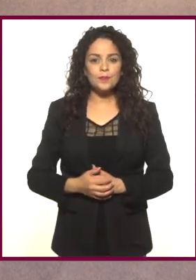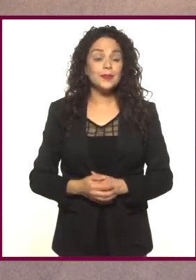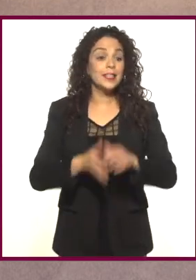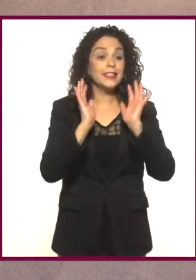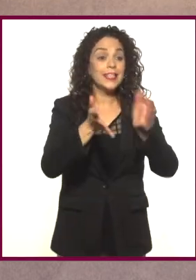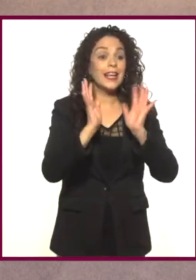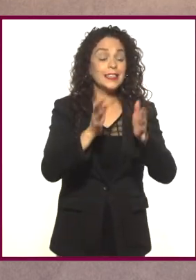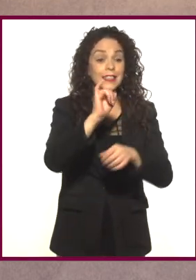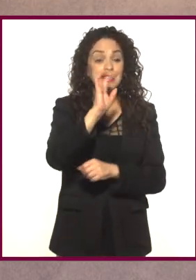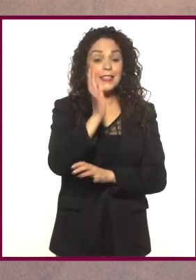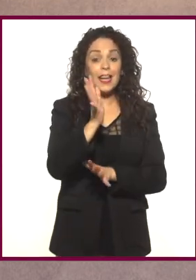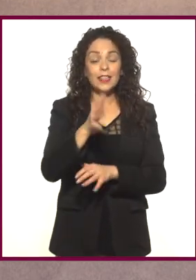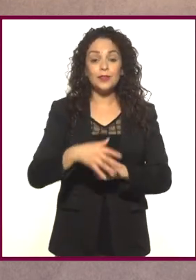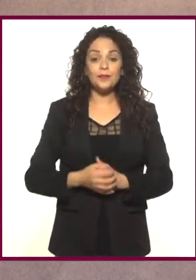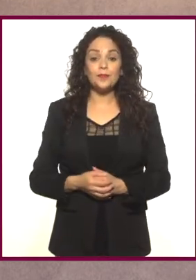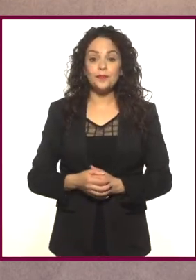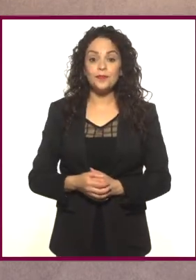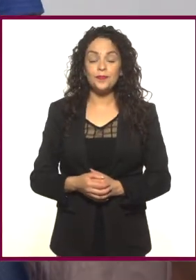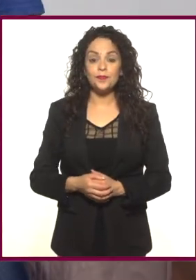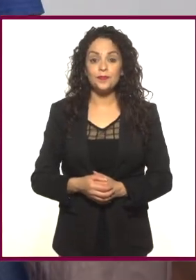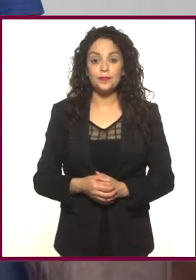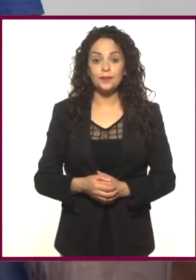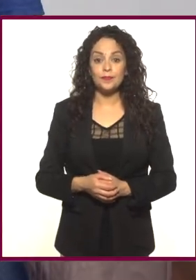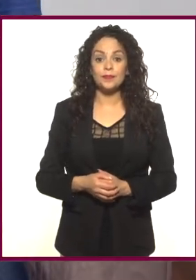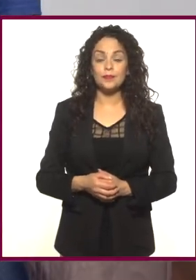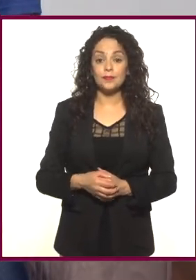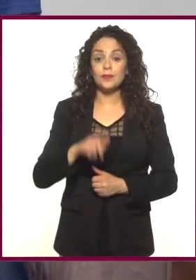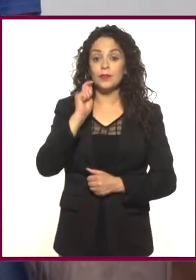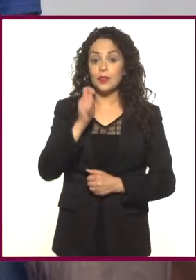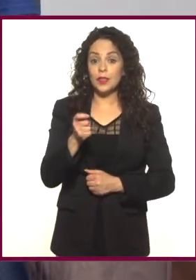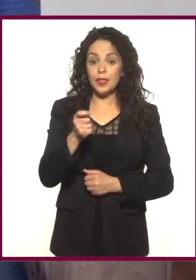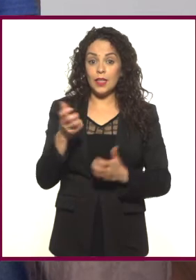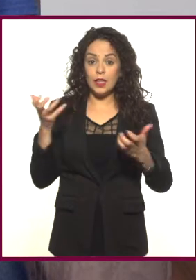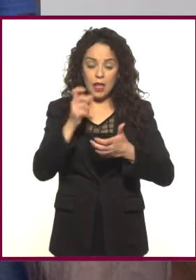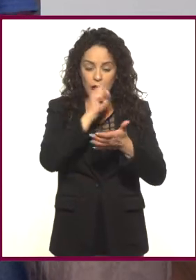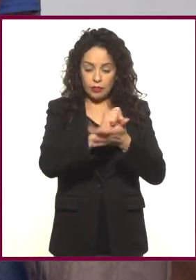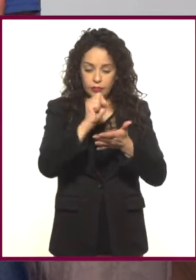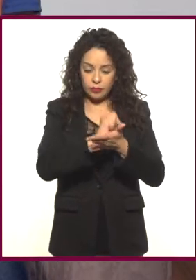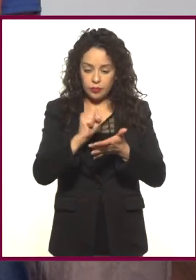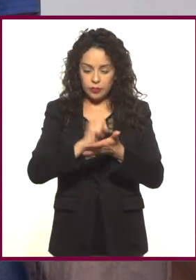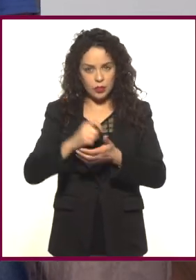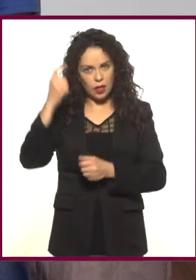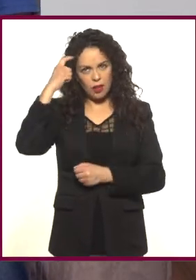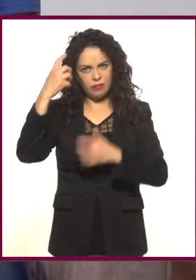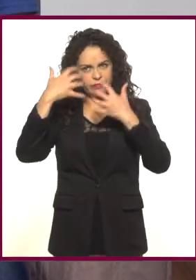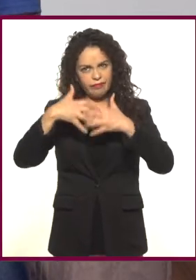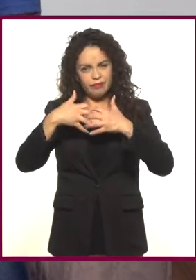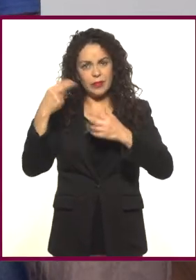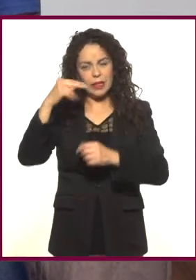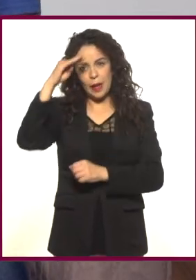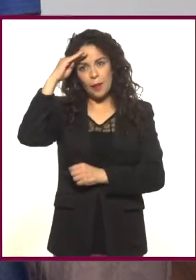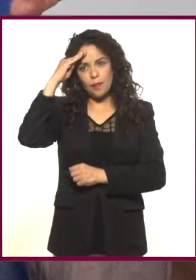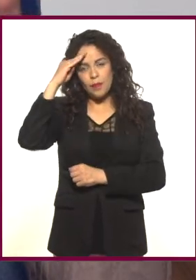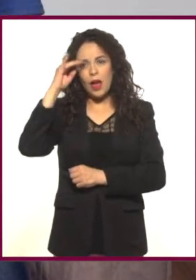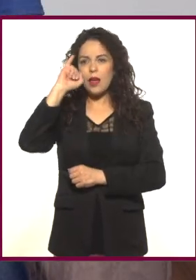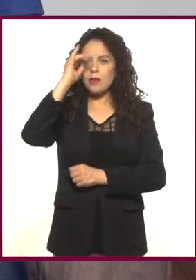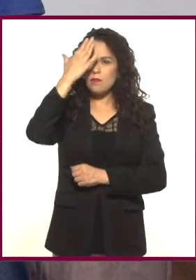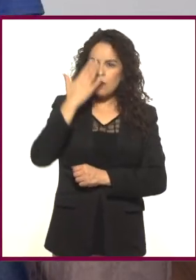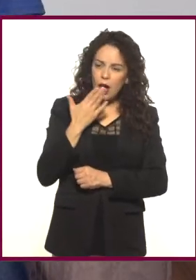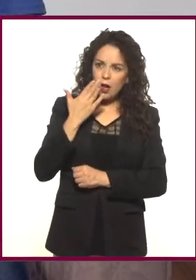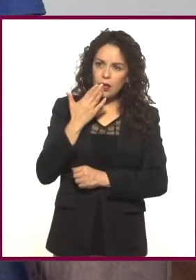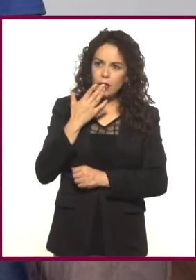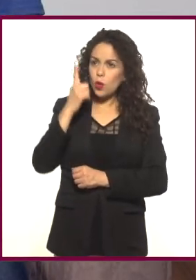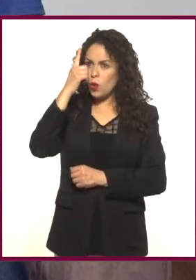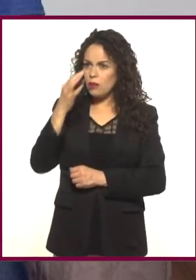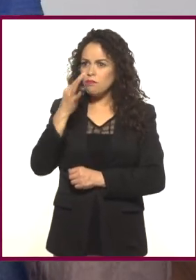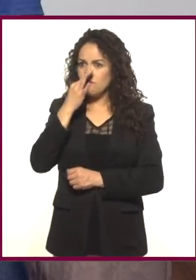Ahora sí. Para ejercitar tu músculo narrativo, piensa en situaciones, escenas, imágenes que suceden